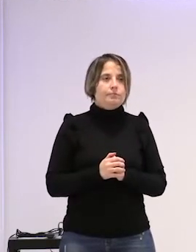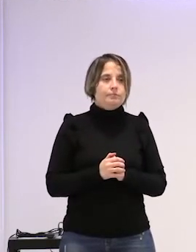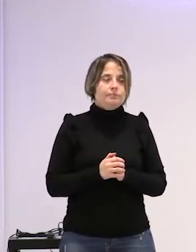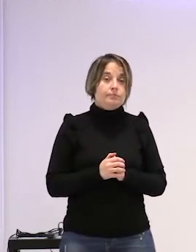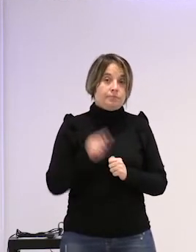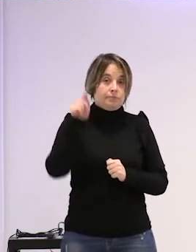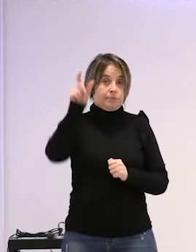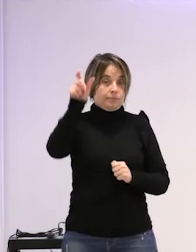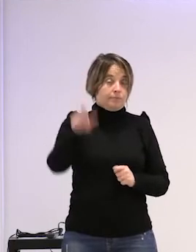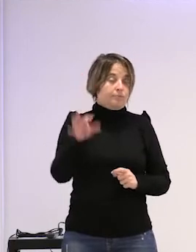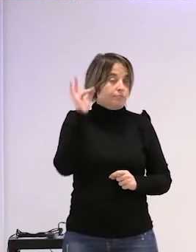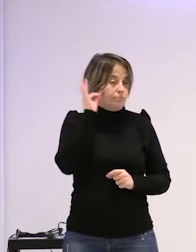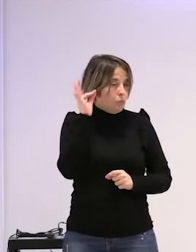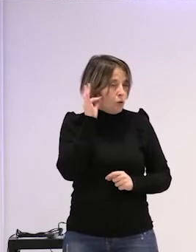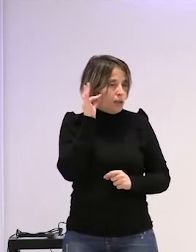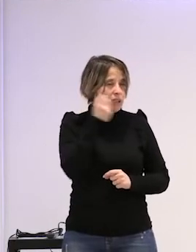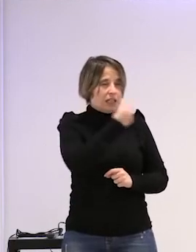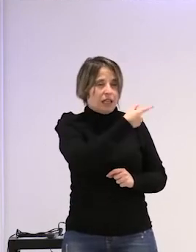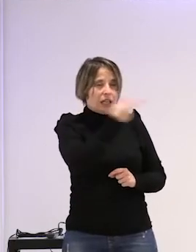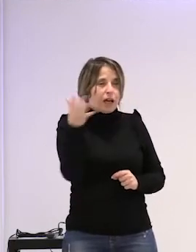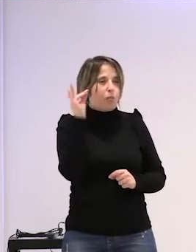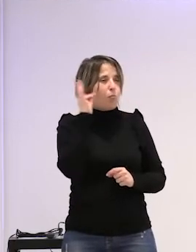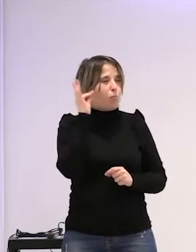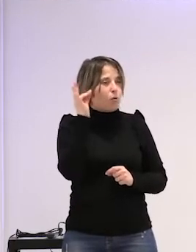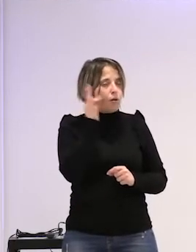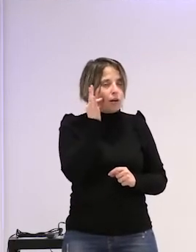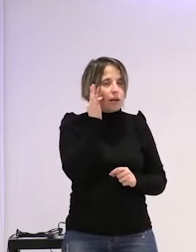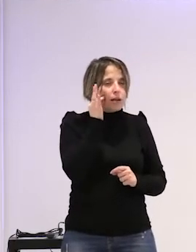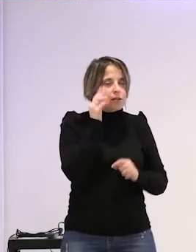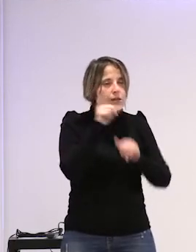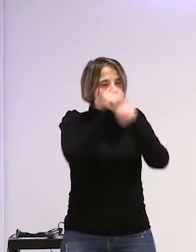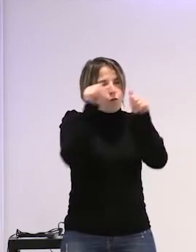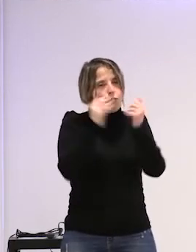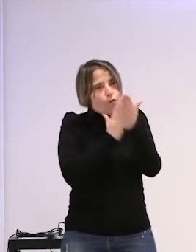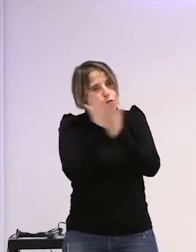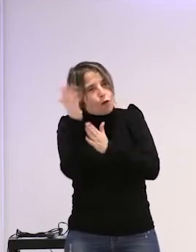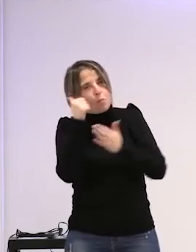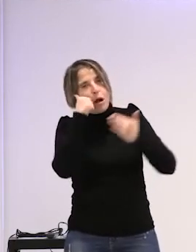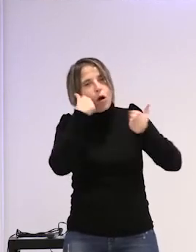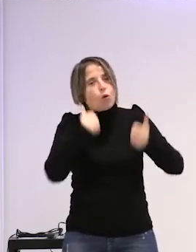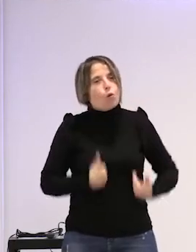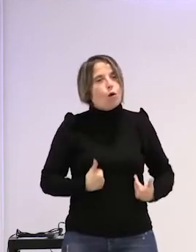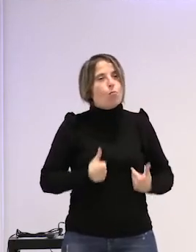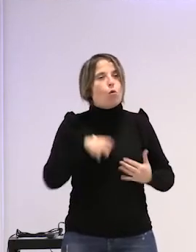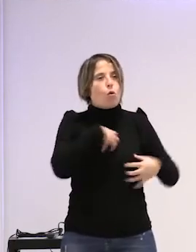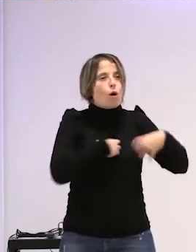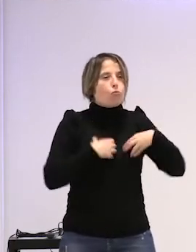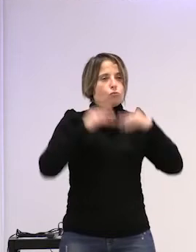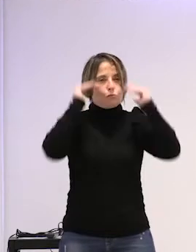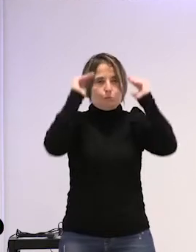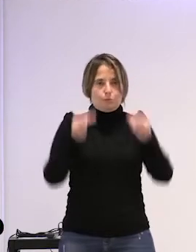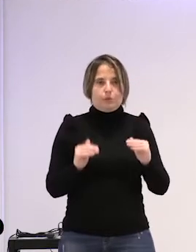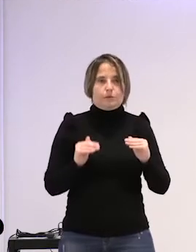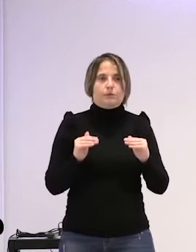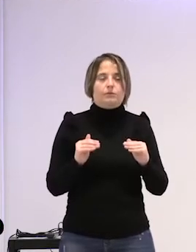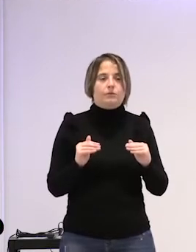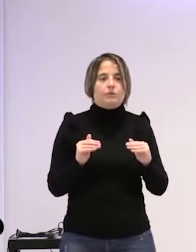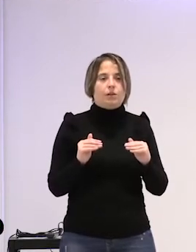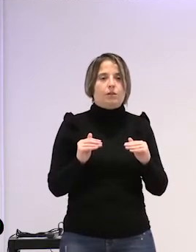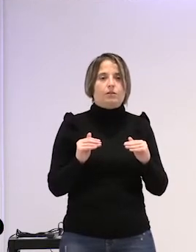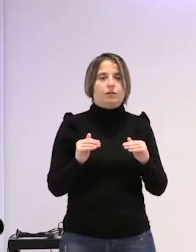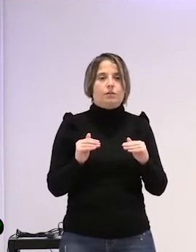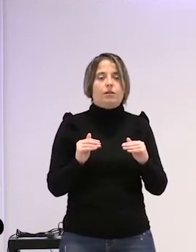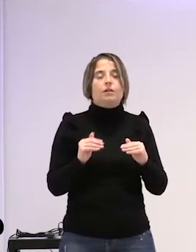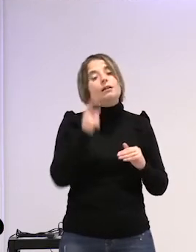ella y muchas otras mujeres que como ella encuentran otras formas en su cuerpo de calmar esa angustia reciben